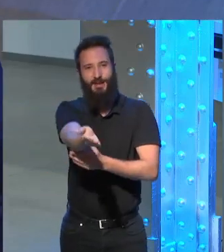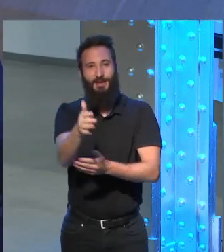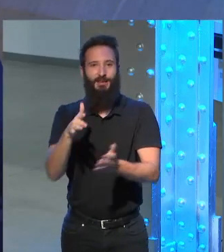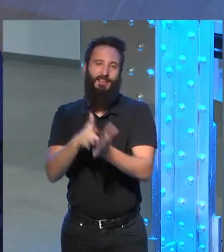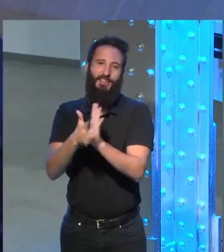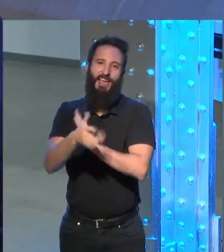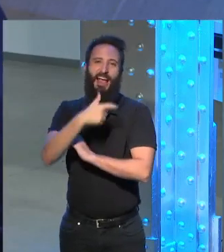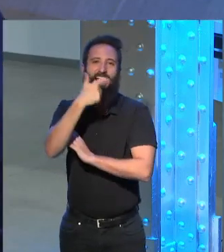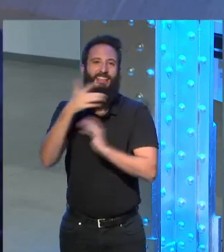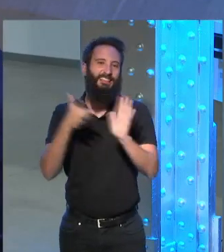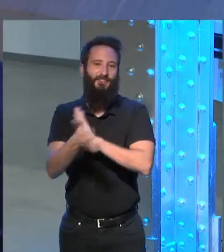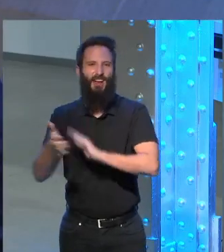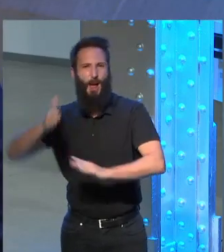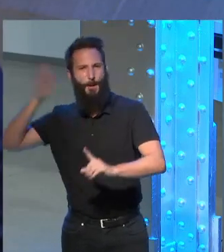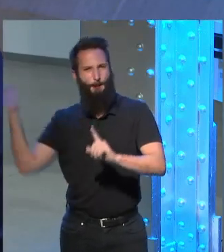es una paliza